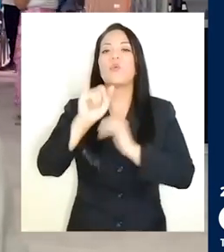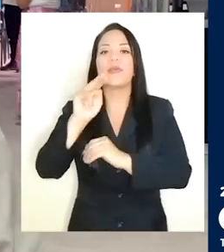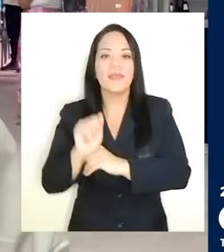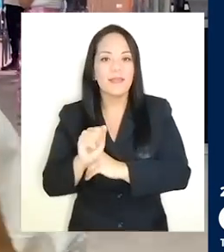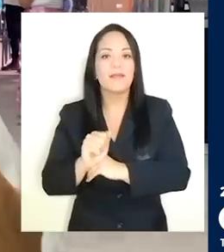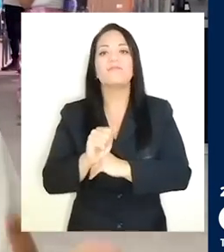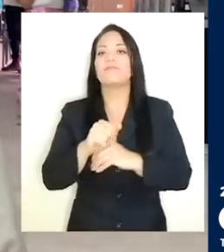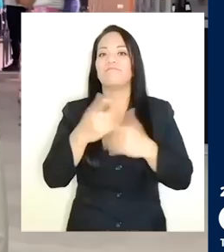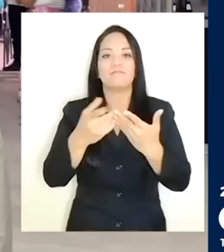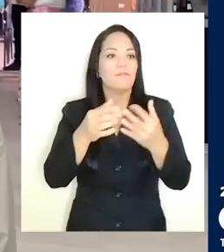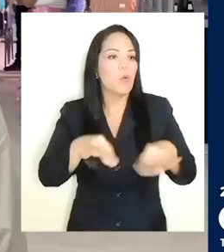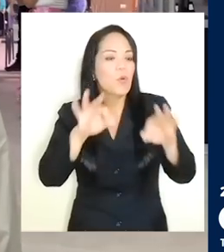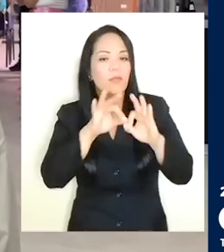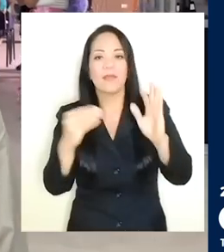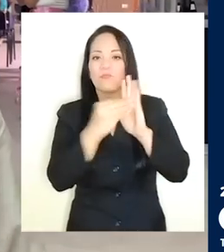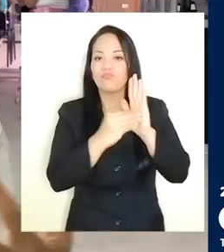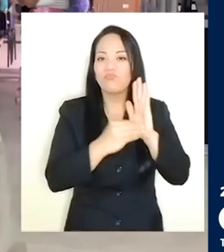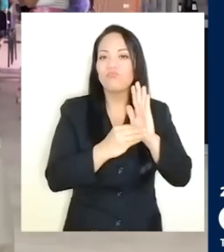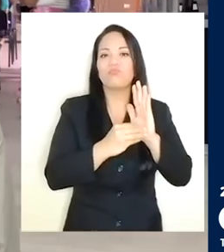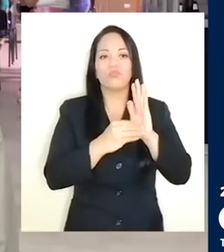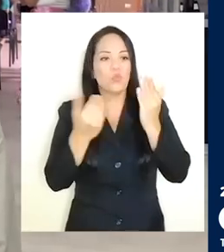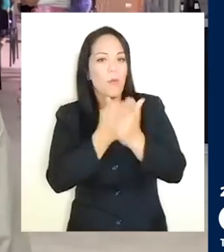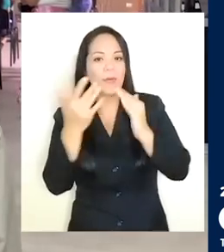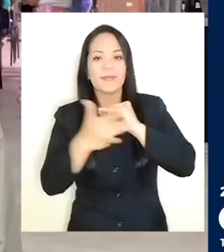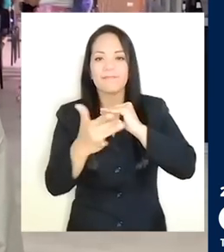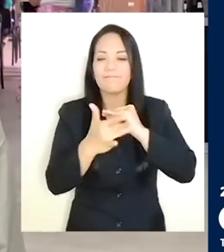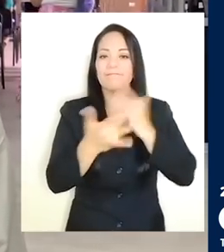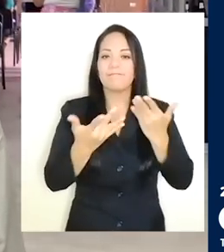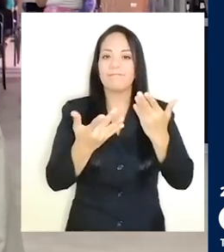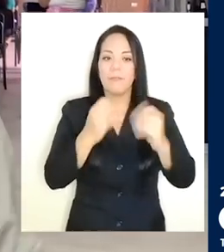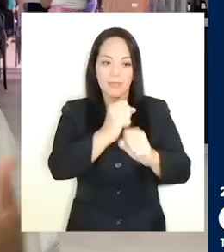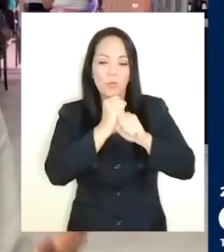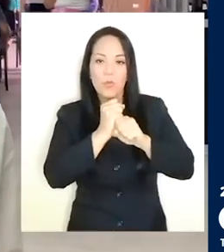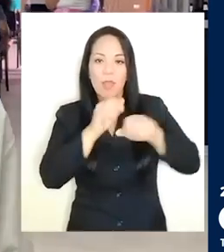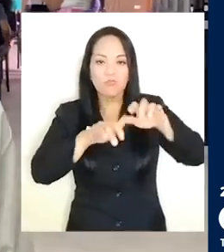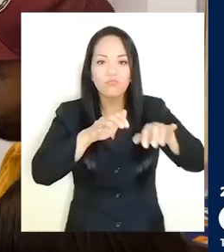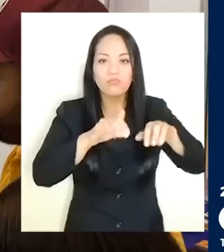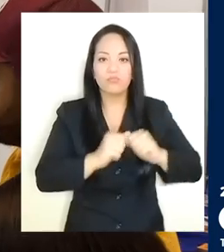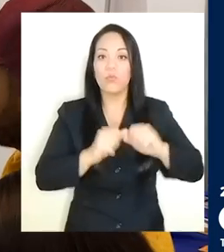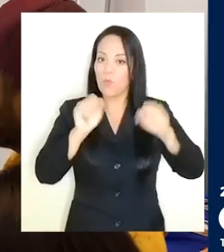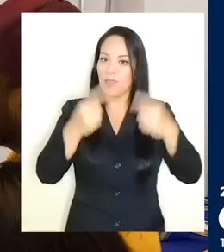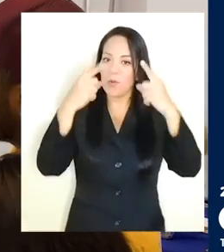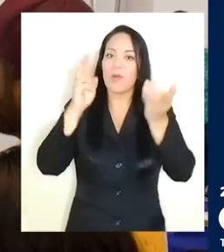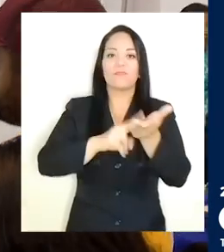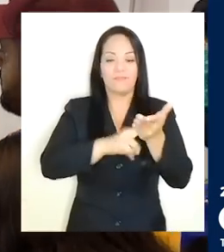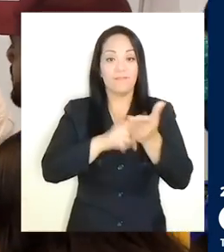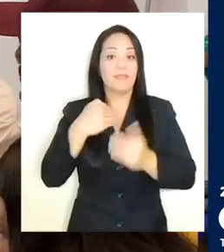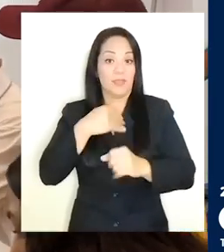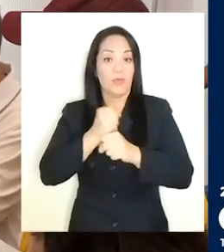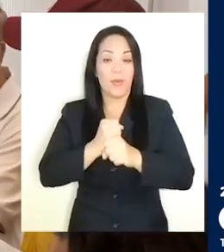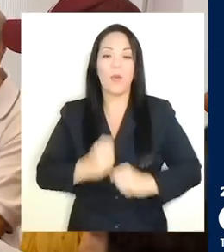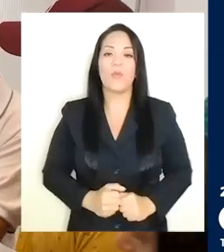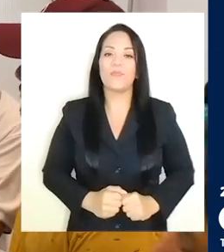ejemplo, incluyendo en su currícula nuevas capacidades técnicas que atiendan ciberseguridad. O emplearte a través del Ministerio de Trabajo.